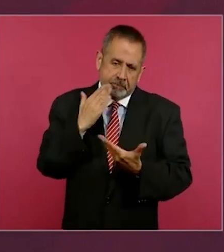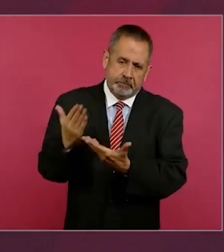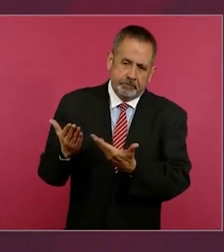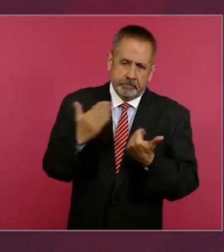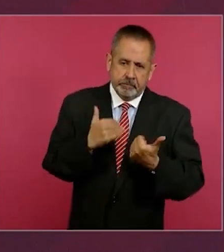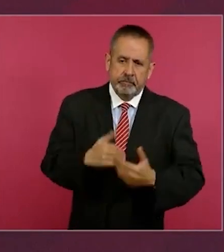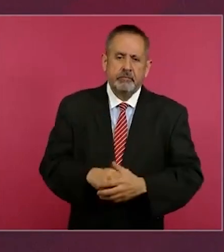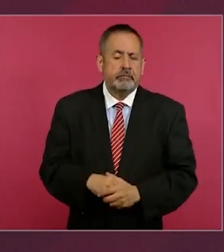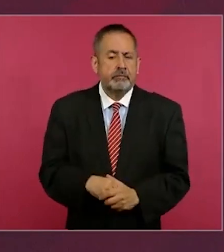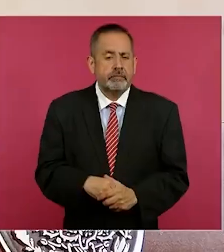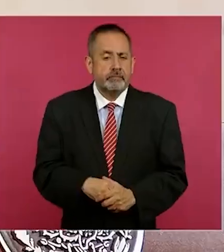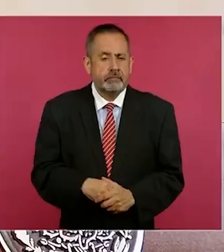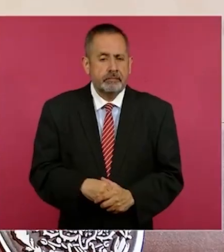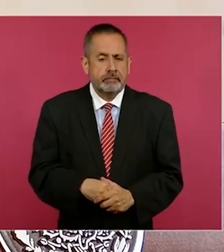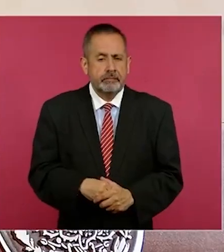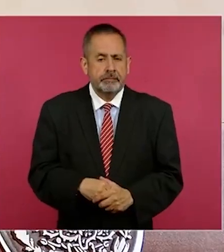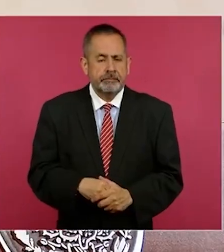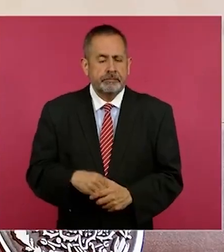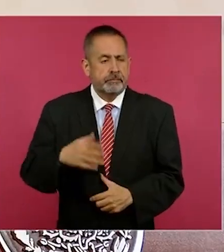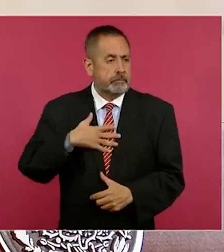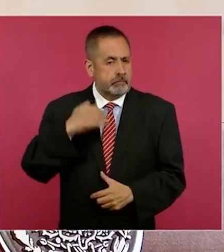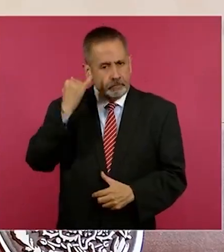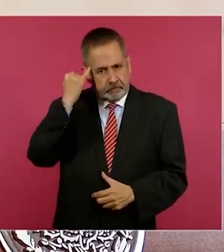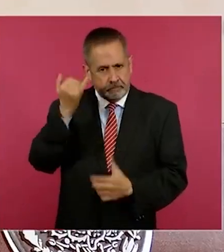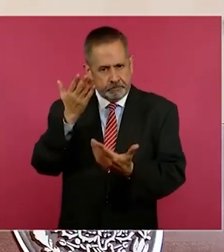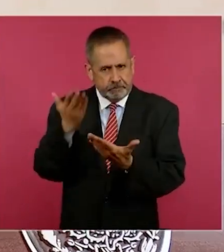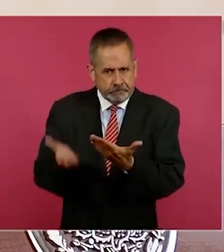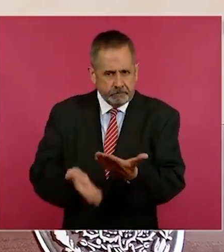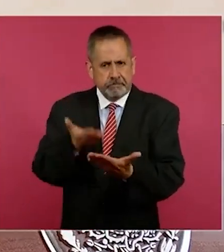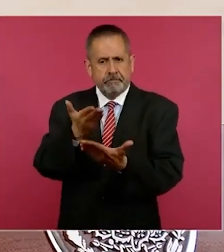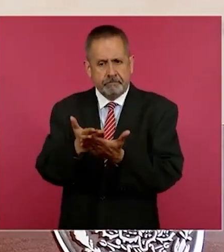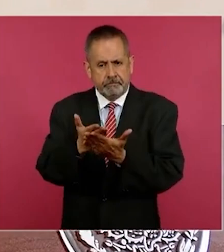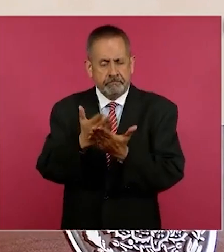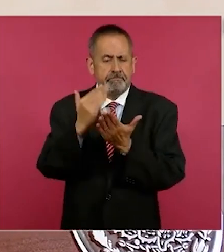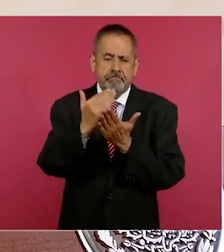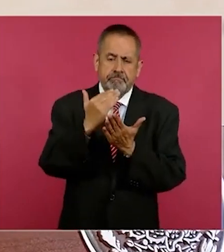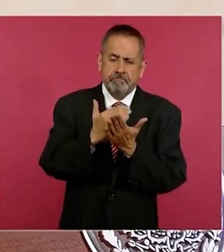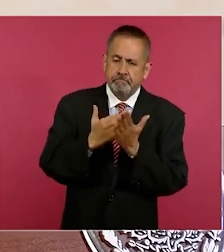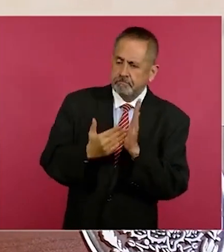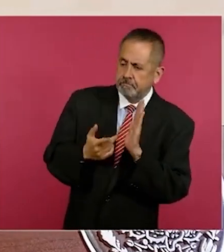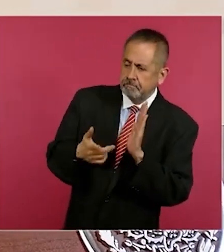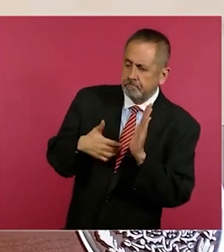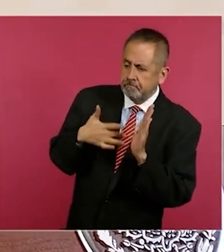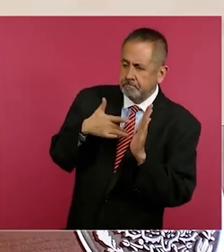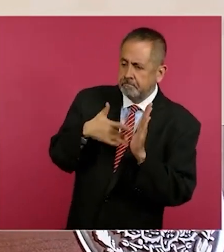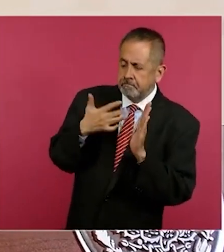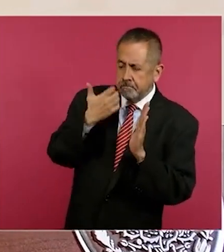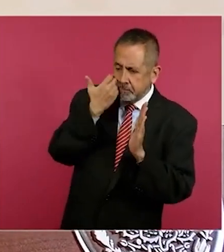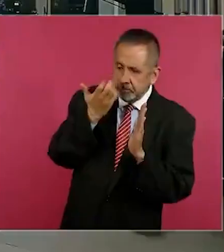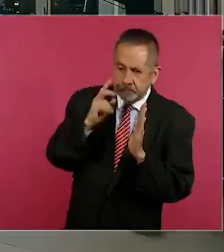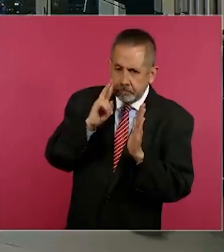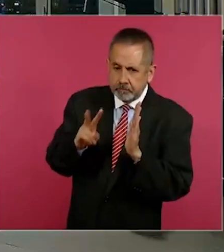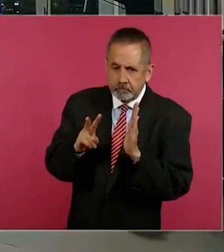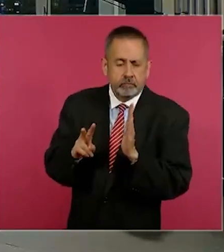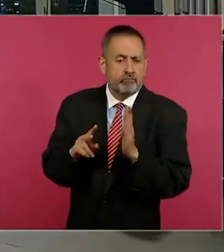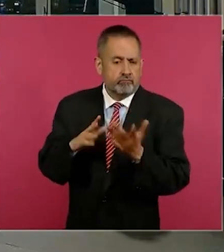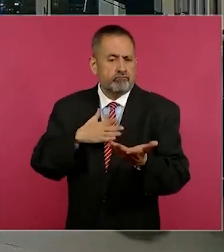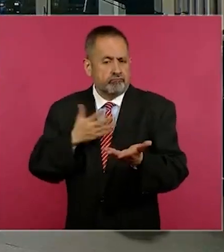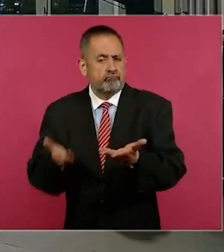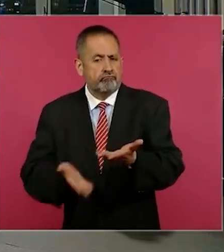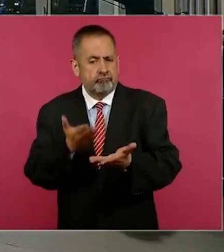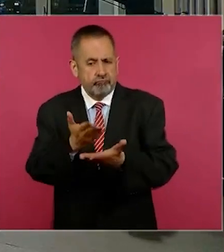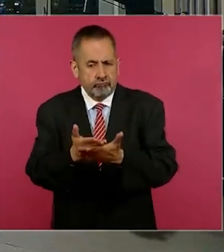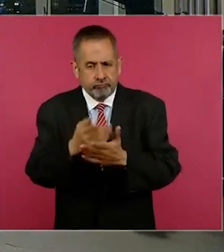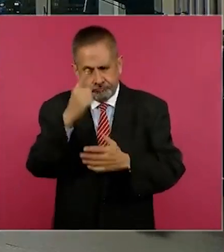Y tenemos una propuesta que les vamos a hacer. ¿Una propuesta